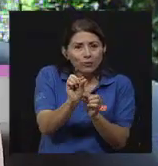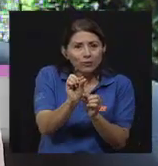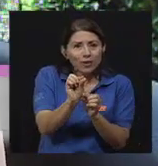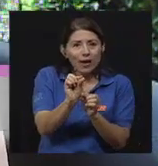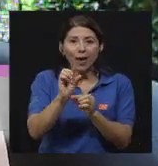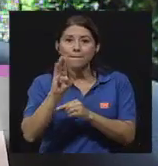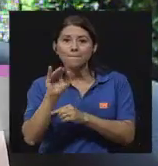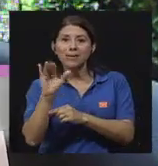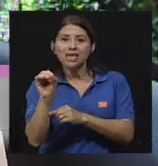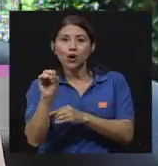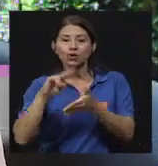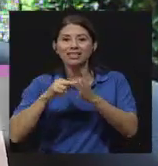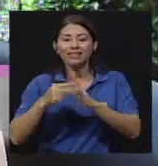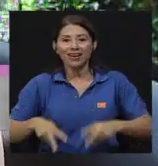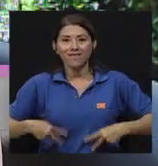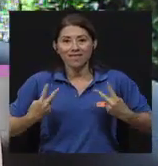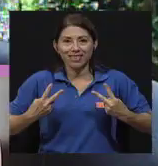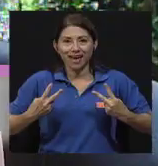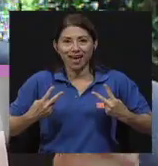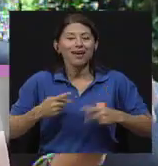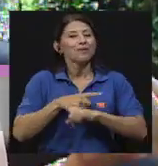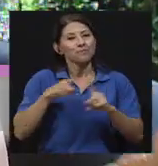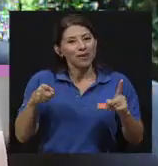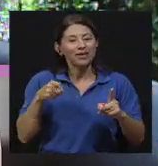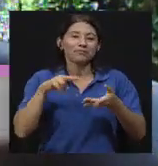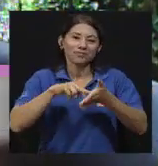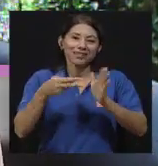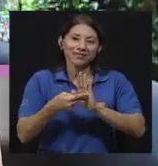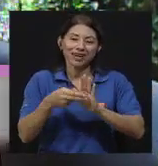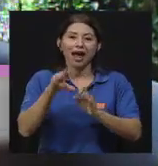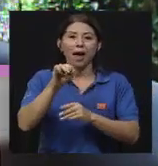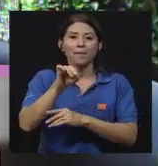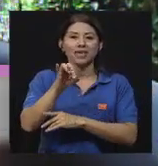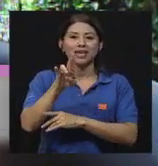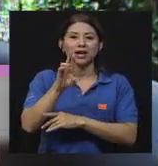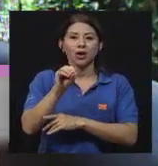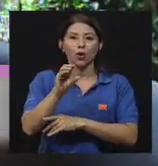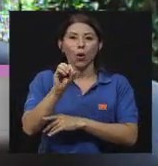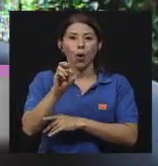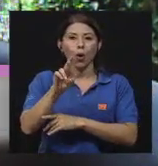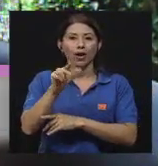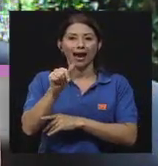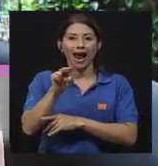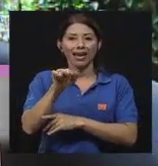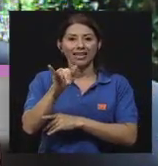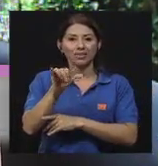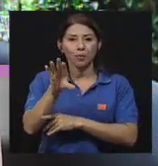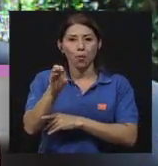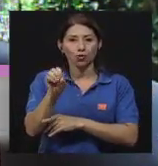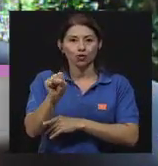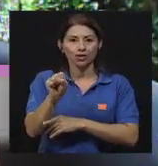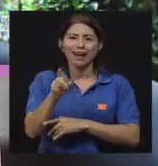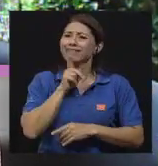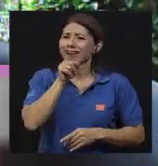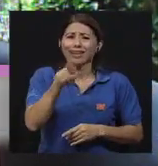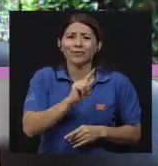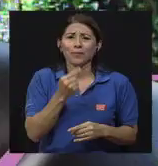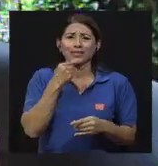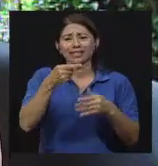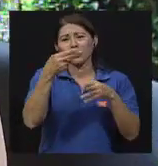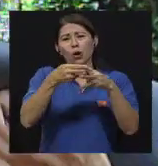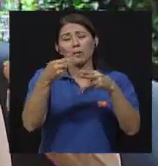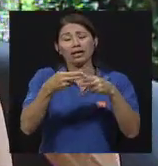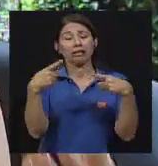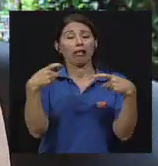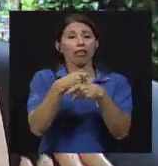Para hablar de los que son beneficiosos, pues realmente son poquitos los géneros, no vamos a decir los nombres en latín porque es bastante